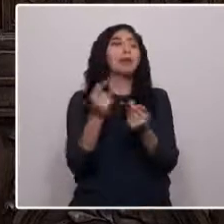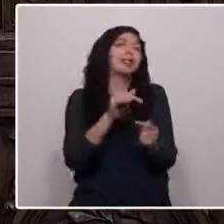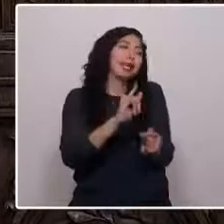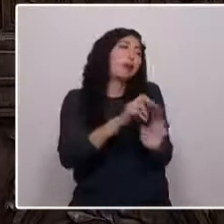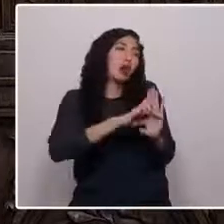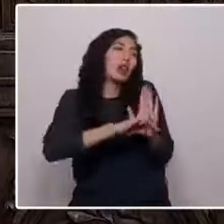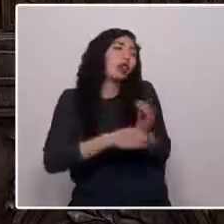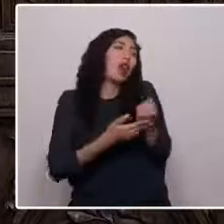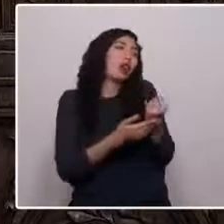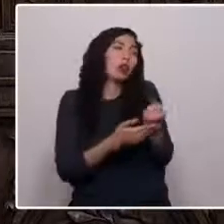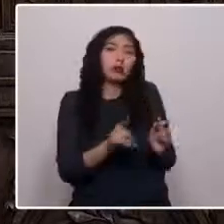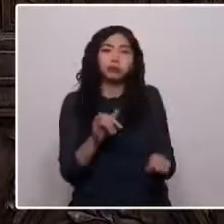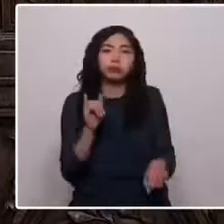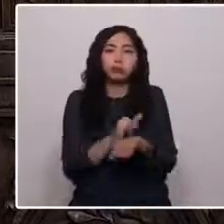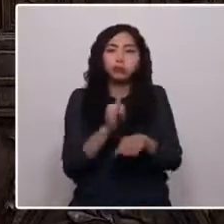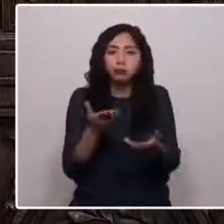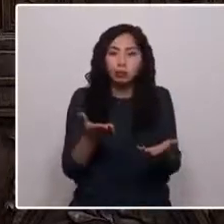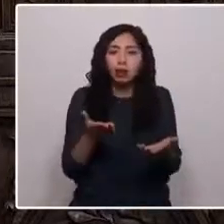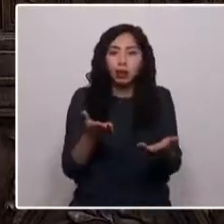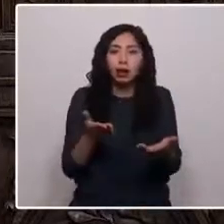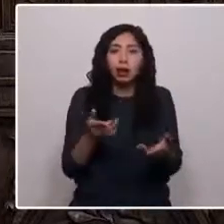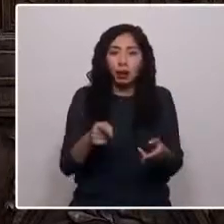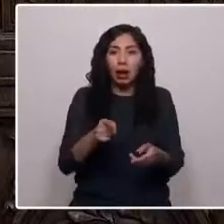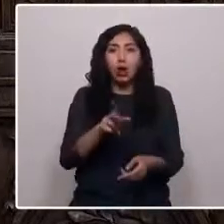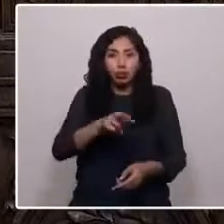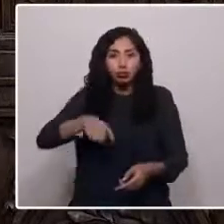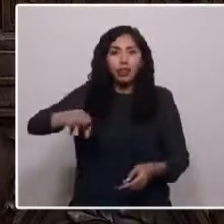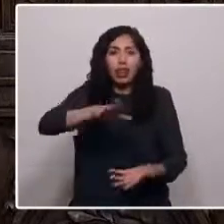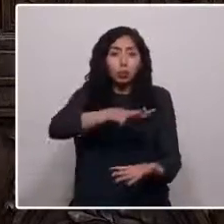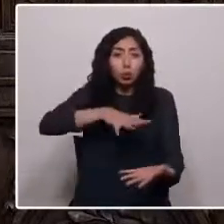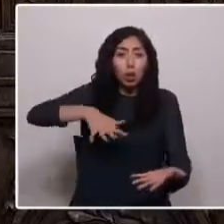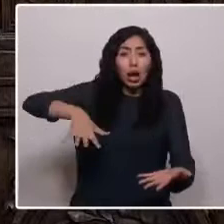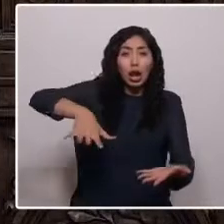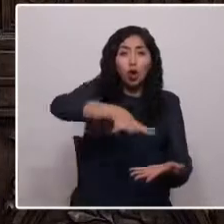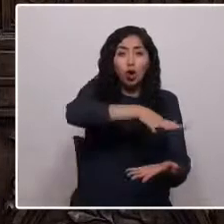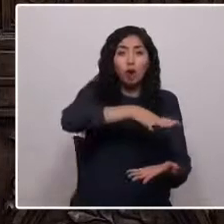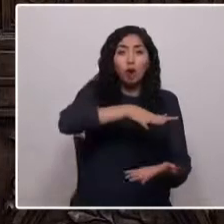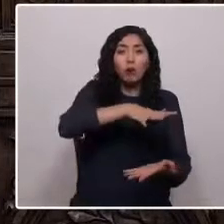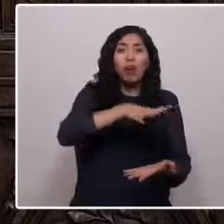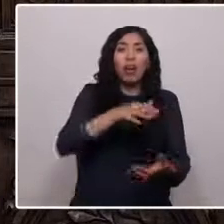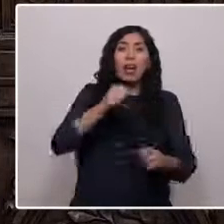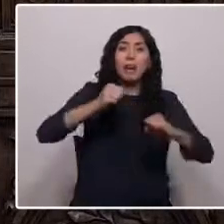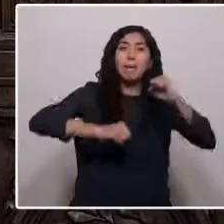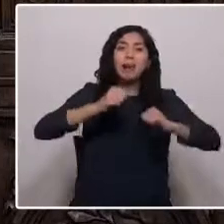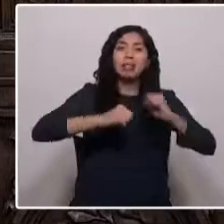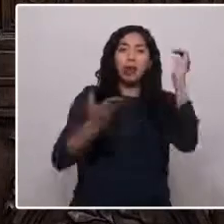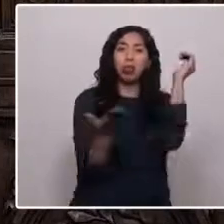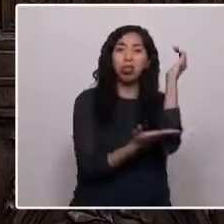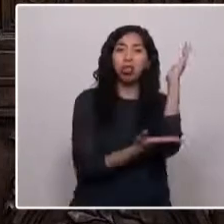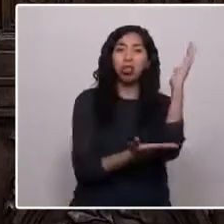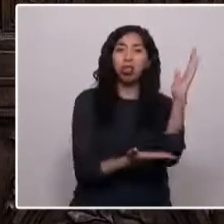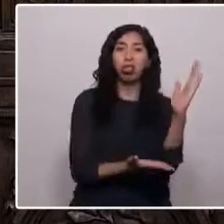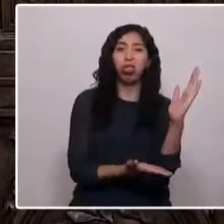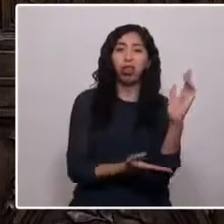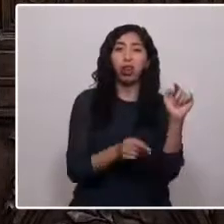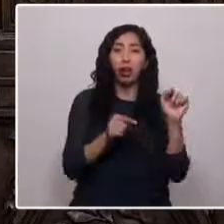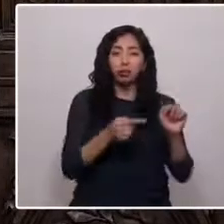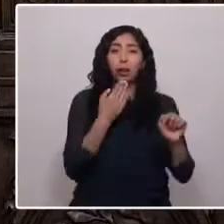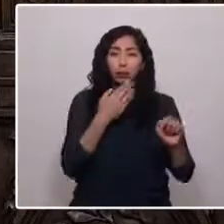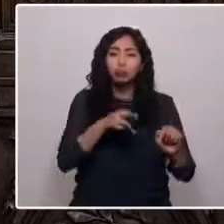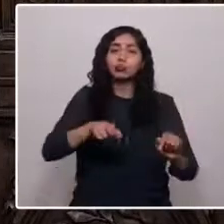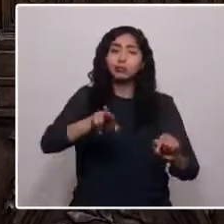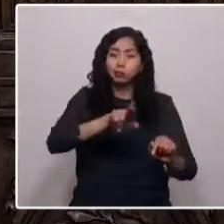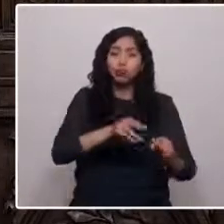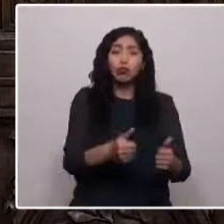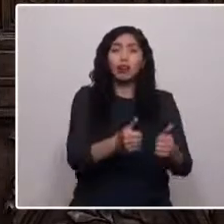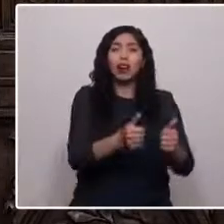beneficio. Para restaurar el suelo devastado por la industria forestal. Estoy acá para que entendamos que